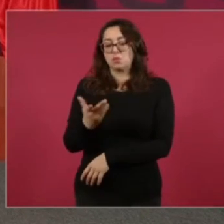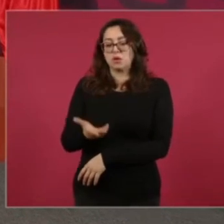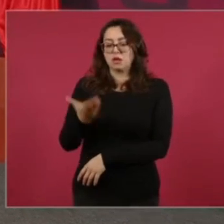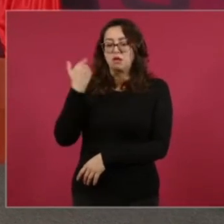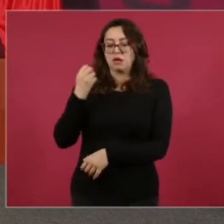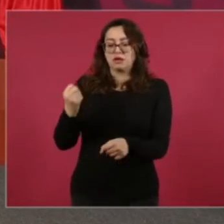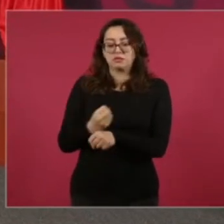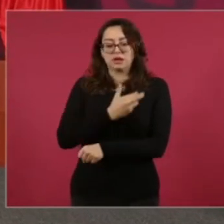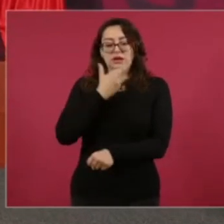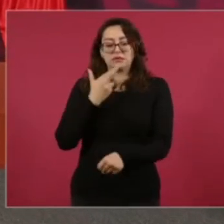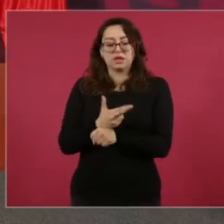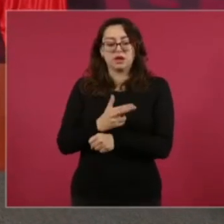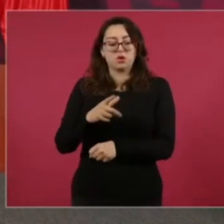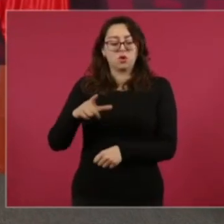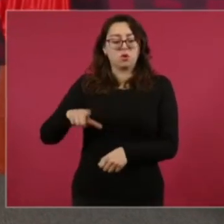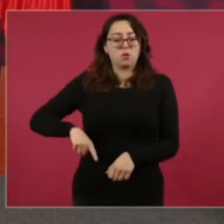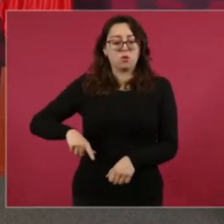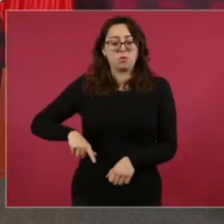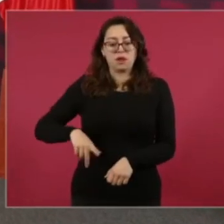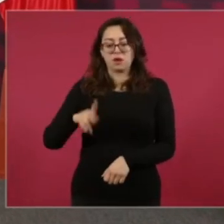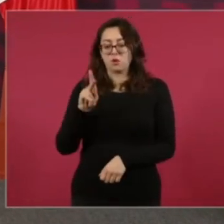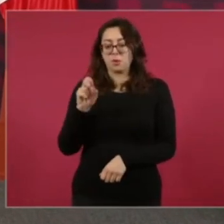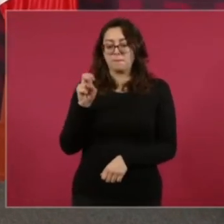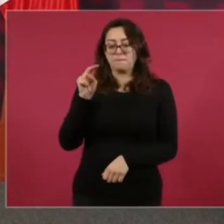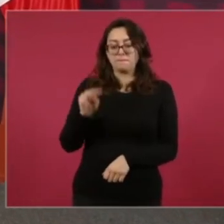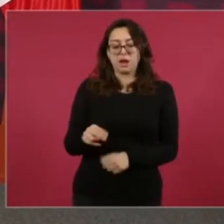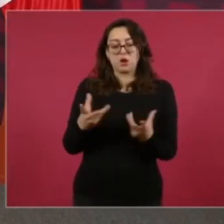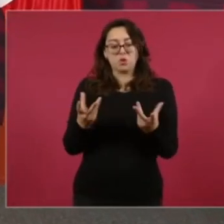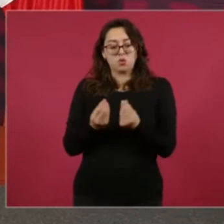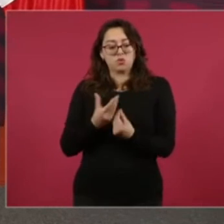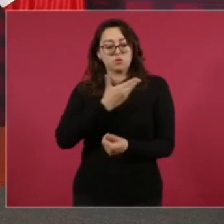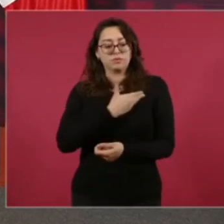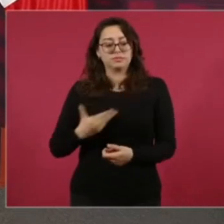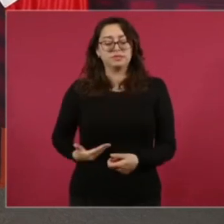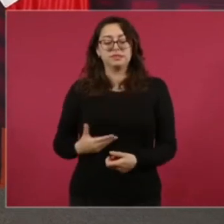impuesto espurio de Calderón,